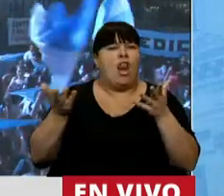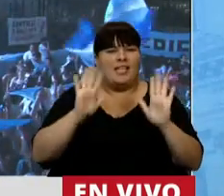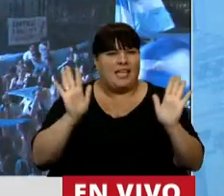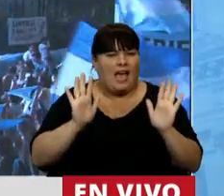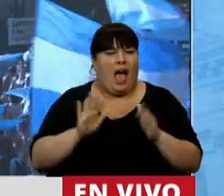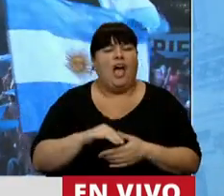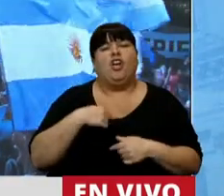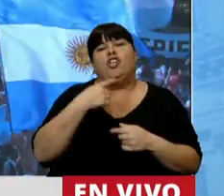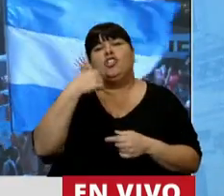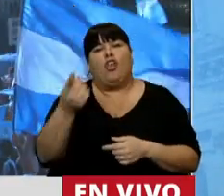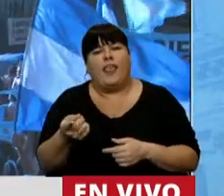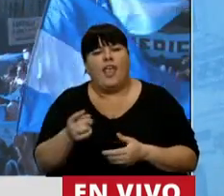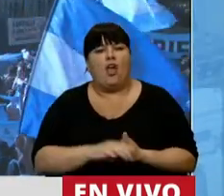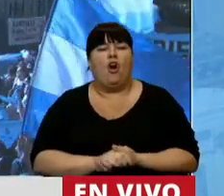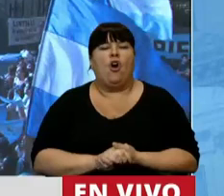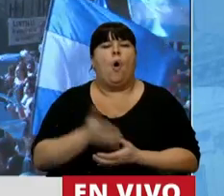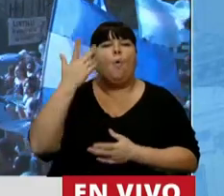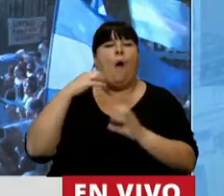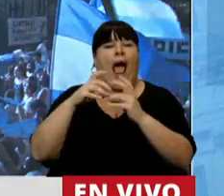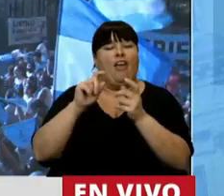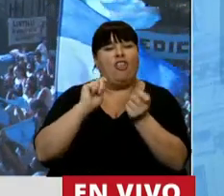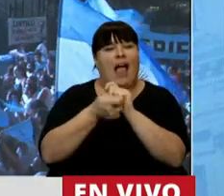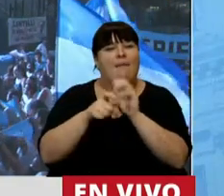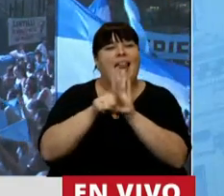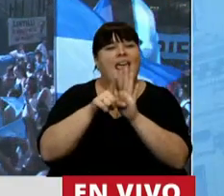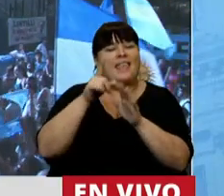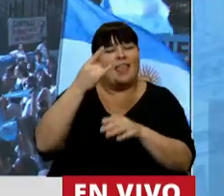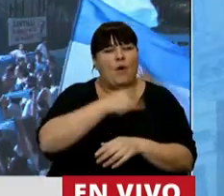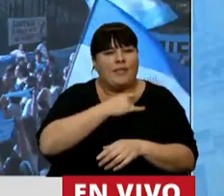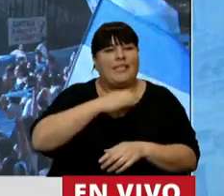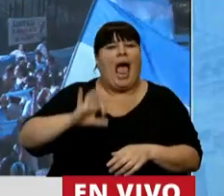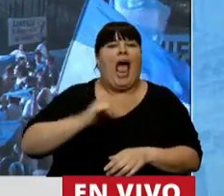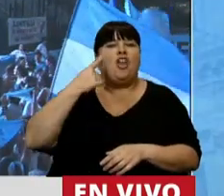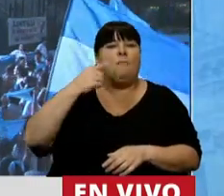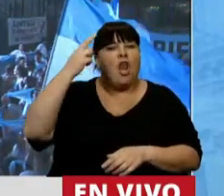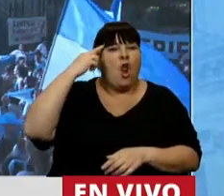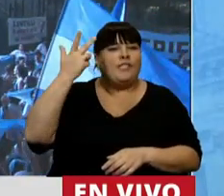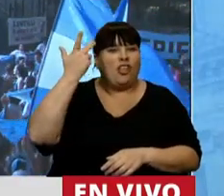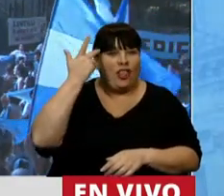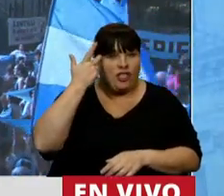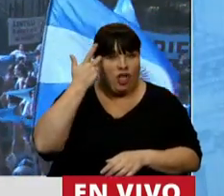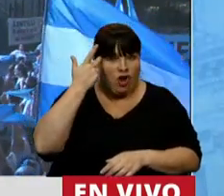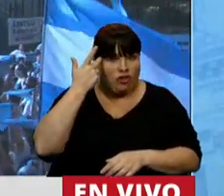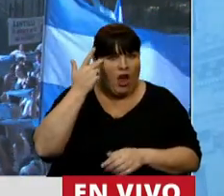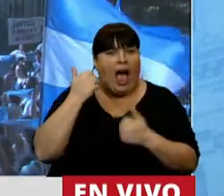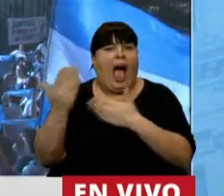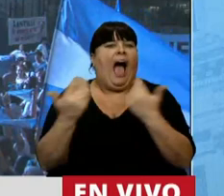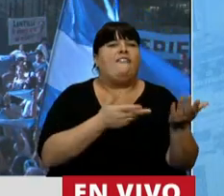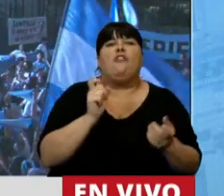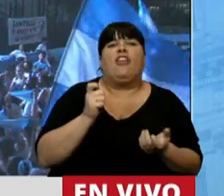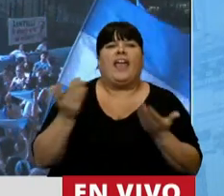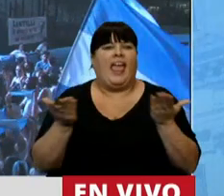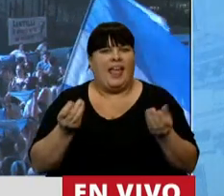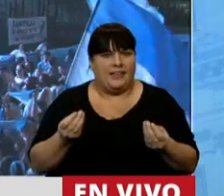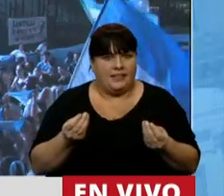y digo, cuando se trató la reforma universitaria en 1918, ¿de qué lado hubiera estado?